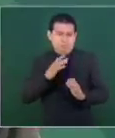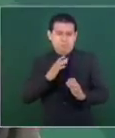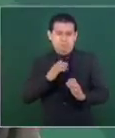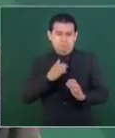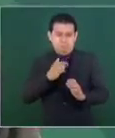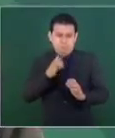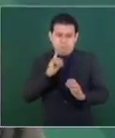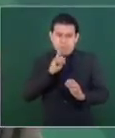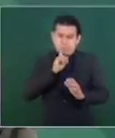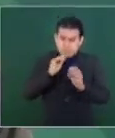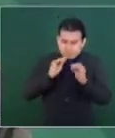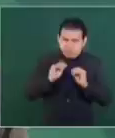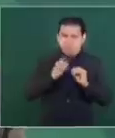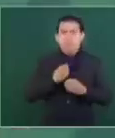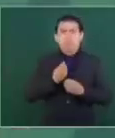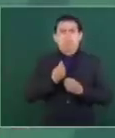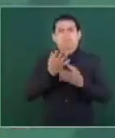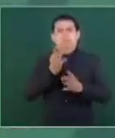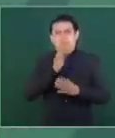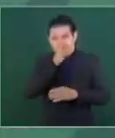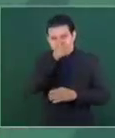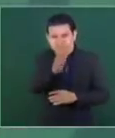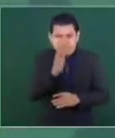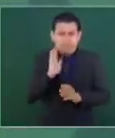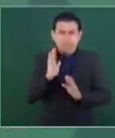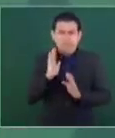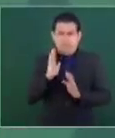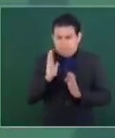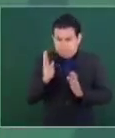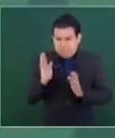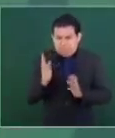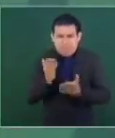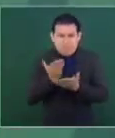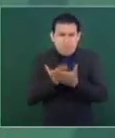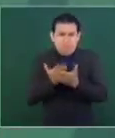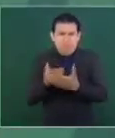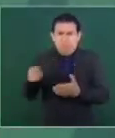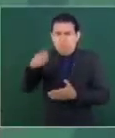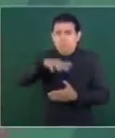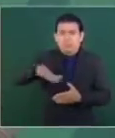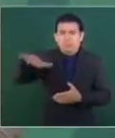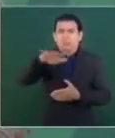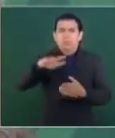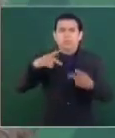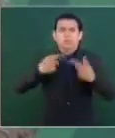pienso. Además, es evidente, es de dominio público.